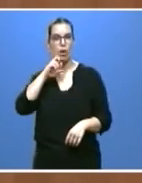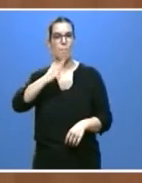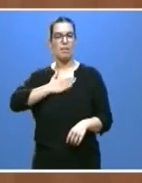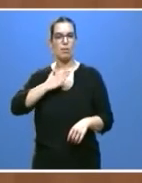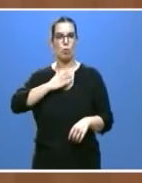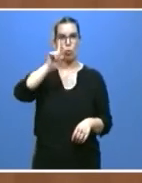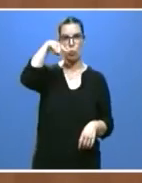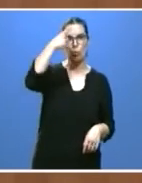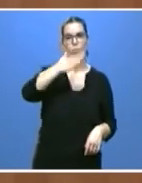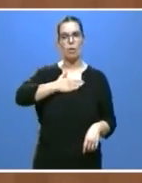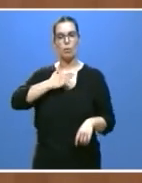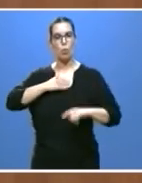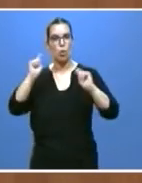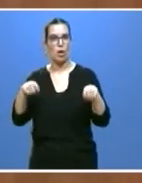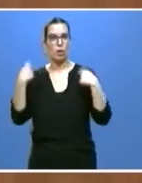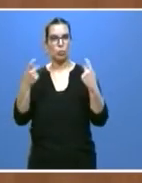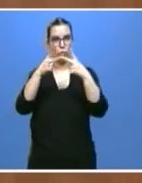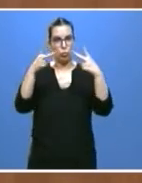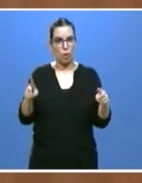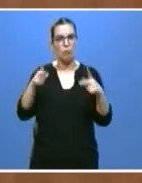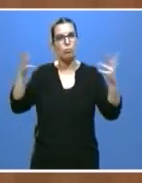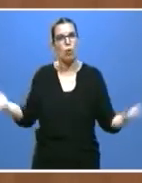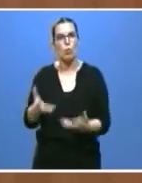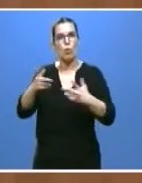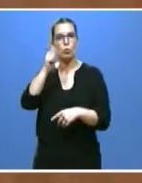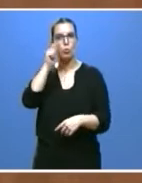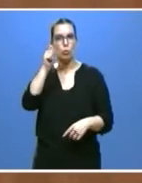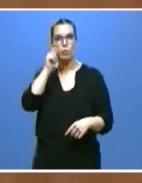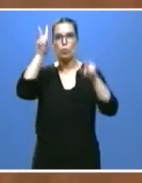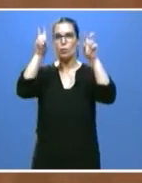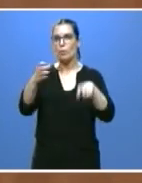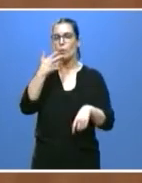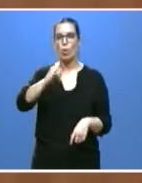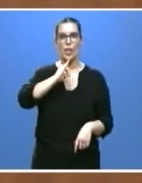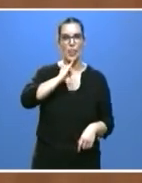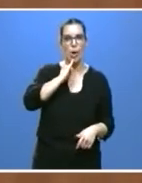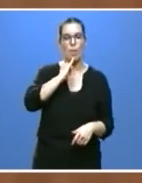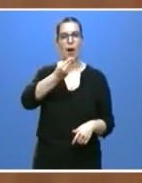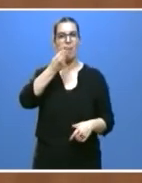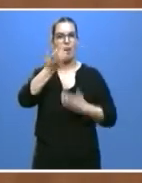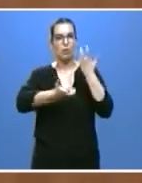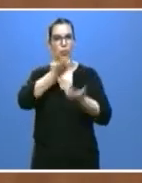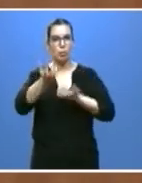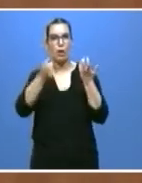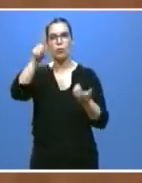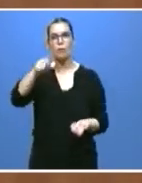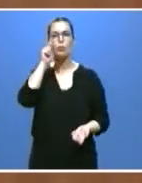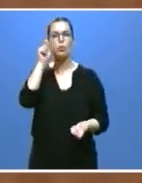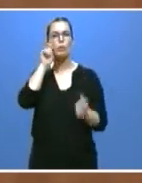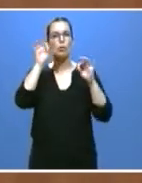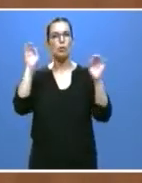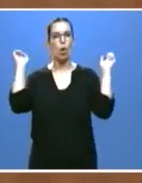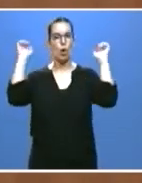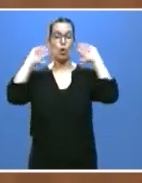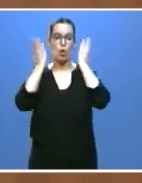promoción del turismo en distintos ámbitos como el idiomático, el gastronómico o también el turismo de congresos.